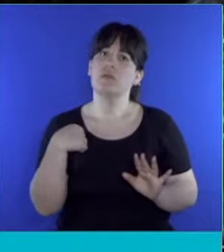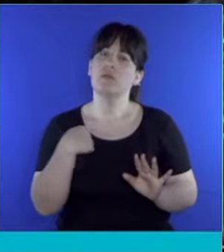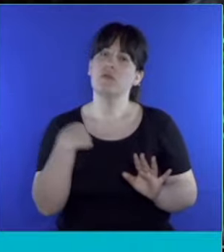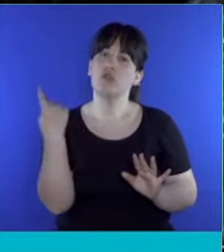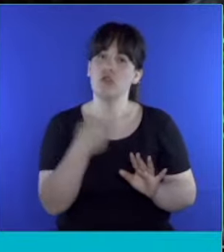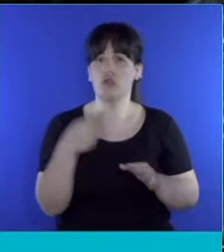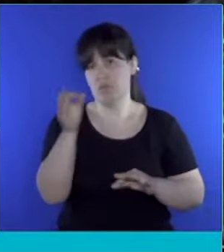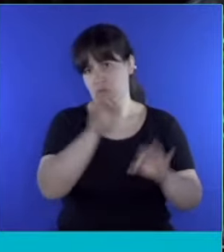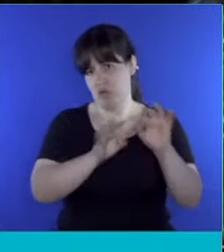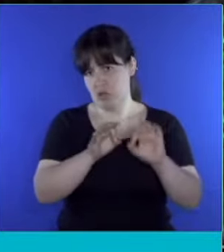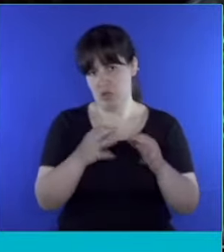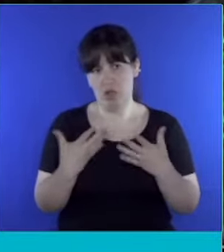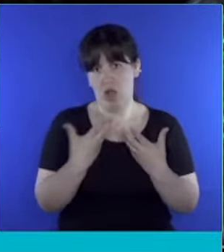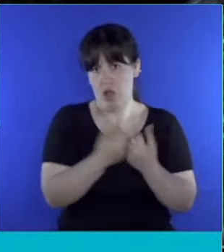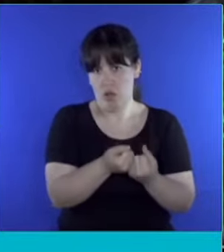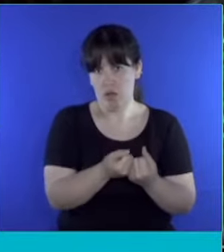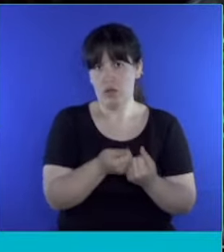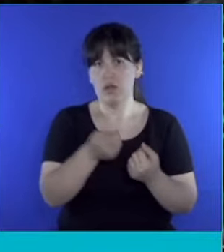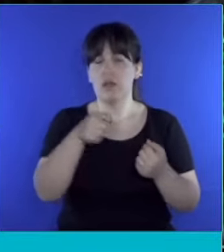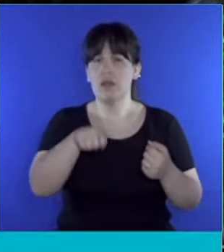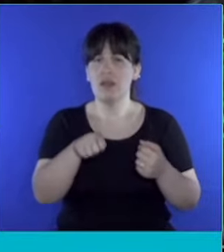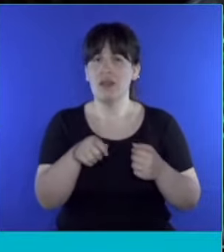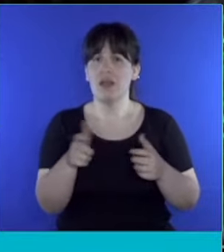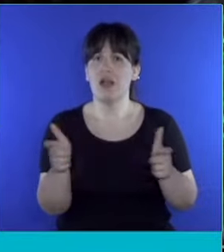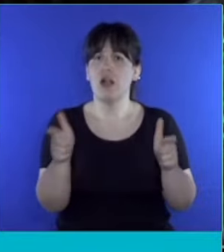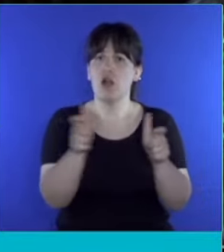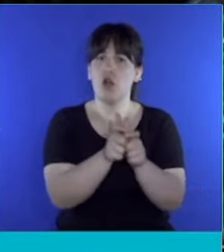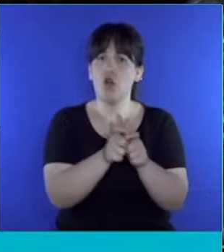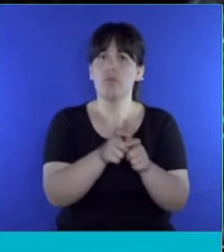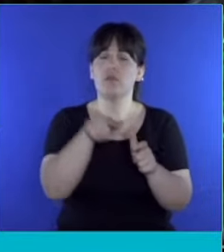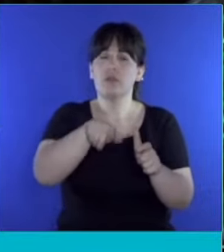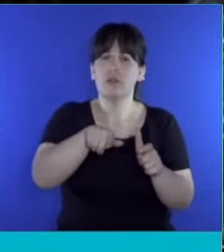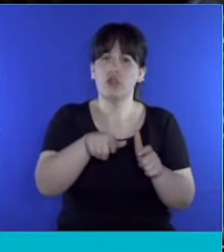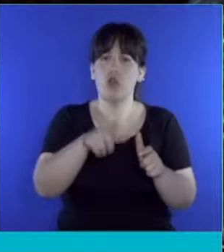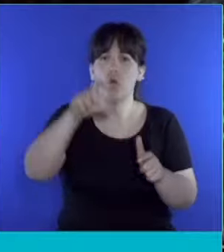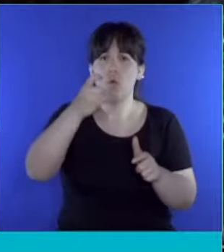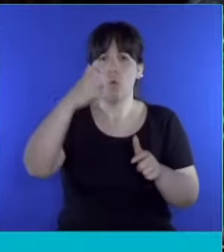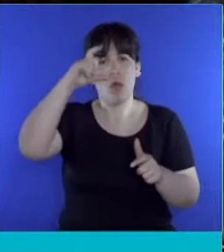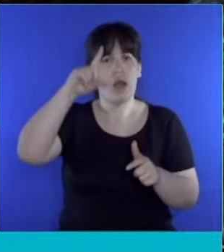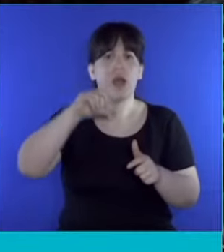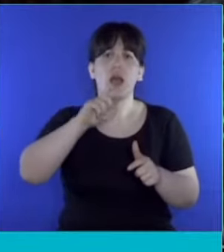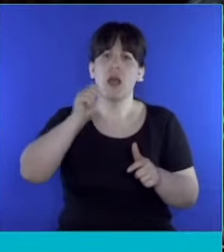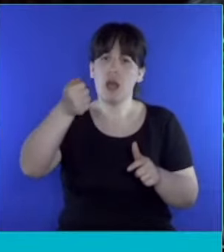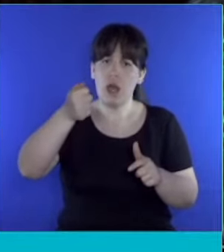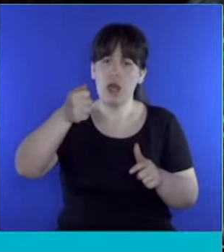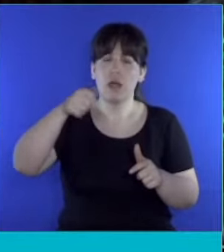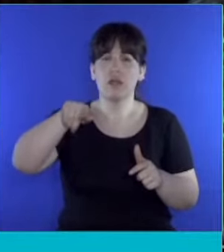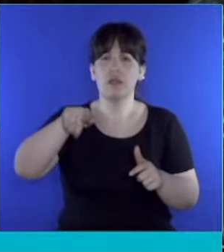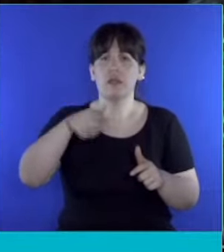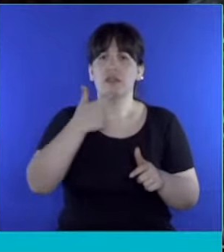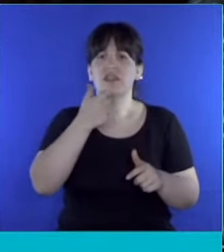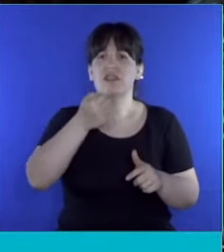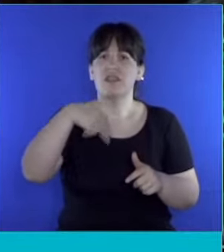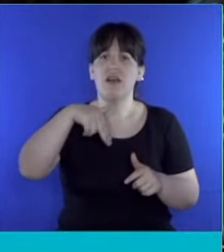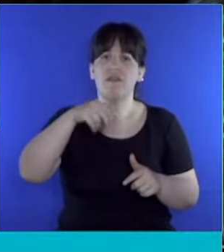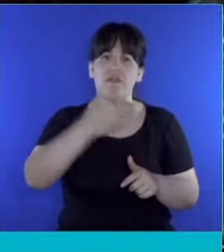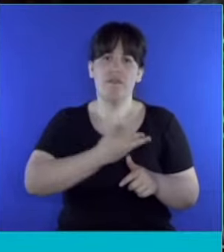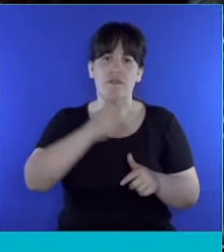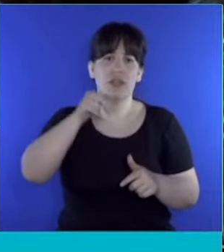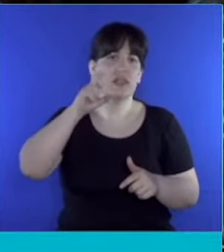proyectos como la creación del Comité de Cuenca del Arroyo San Francisco de las Piedras, o hemos acompañado